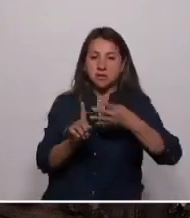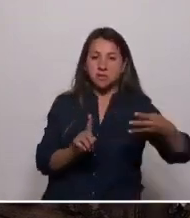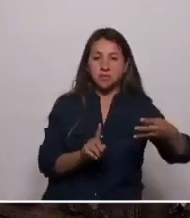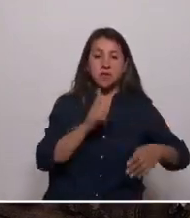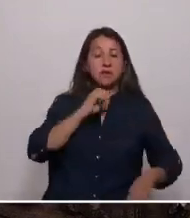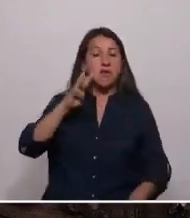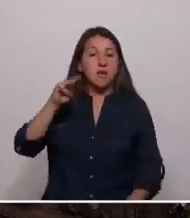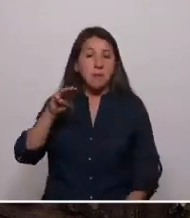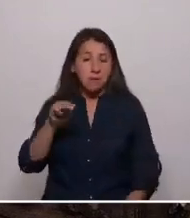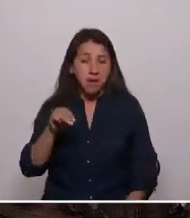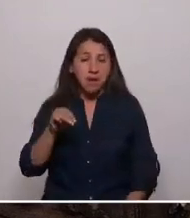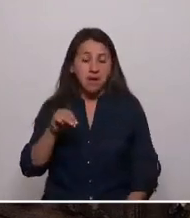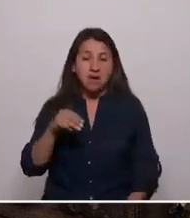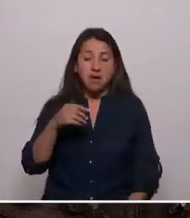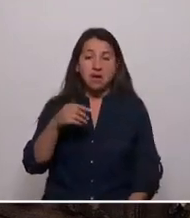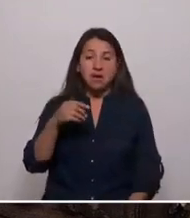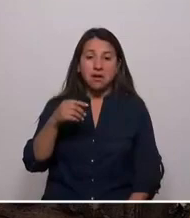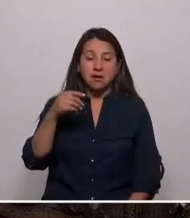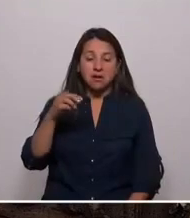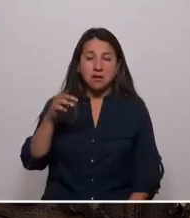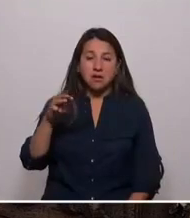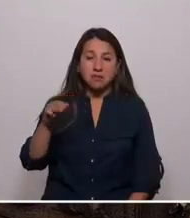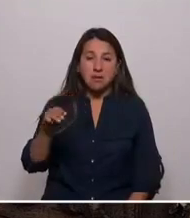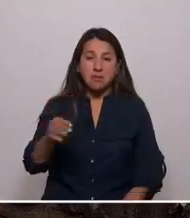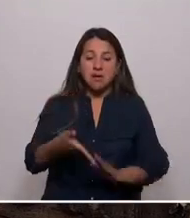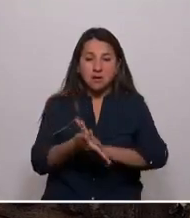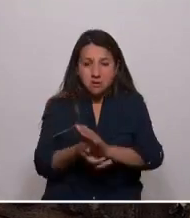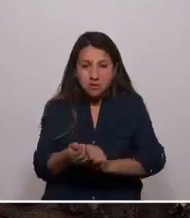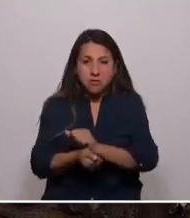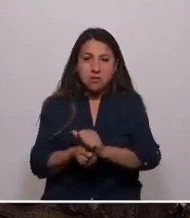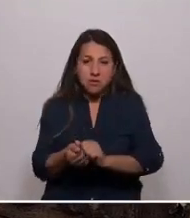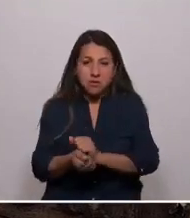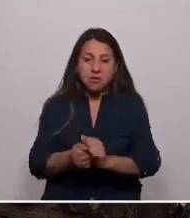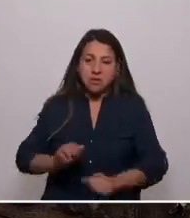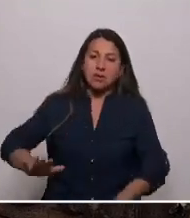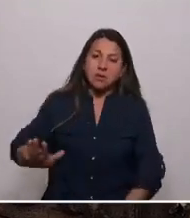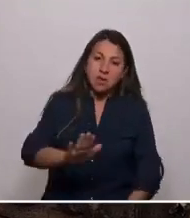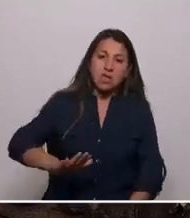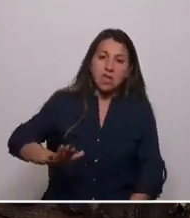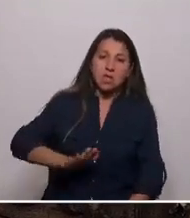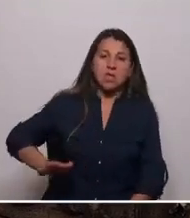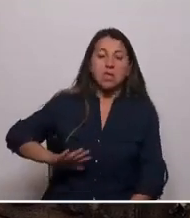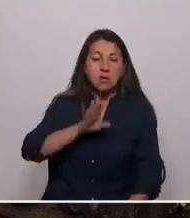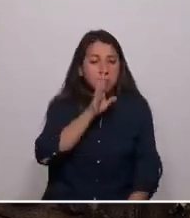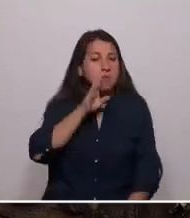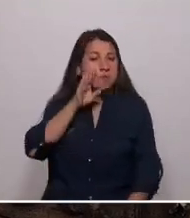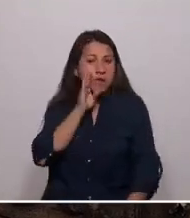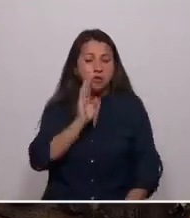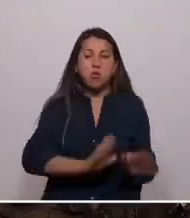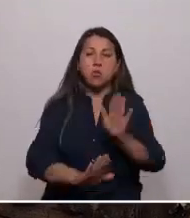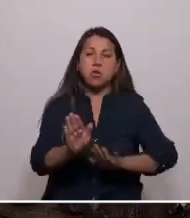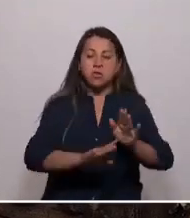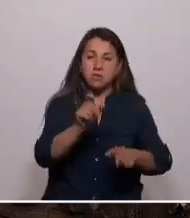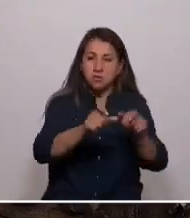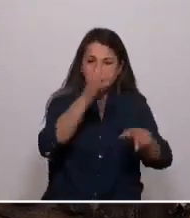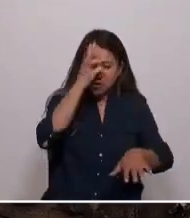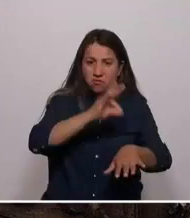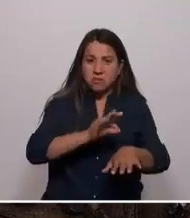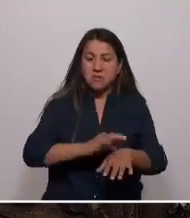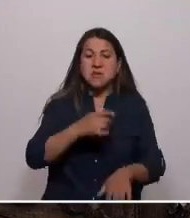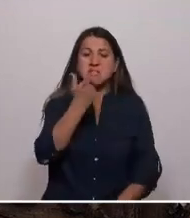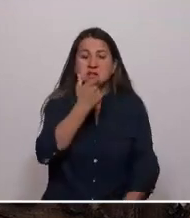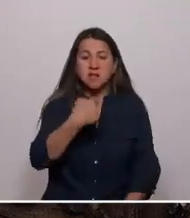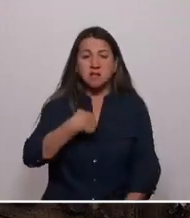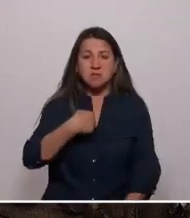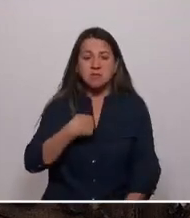tajeadas, tener las manos tajeadas por el cloro, envejecidas de limpieza. Acunándote de enfermo. Y se rieron de mi voz amariconada